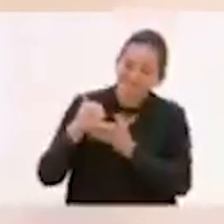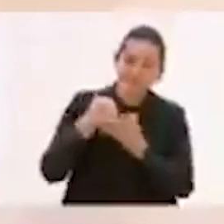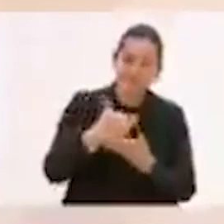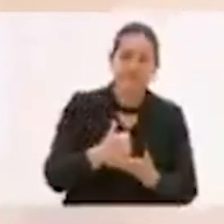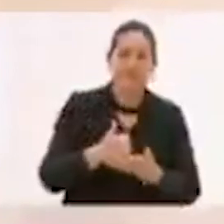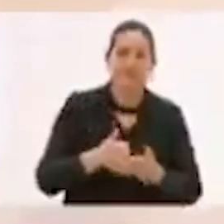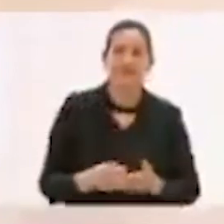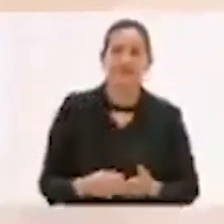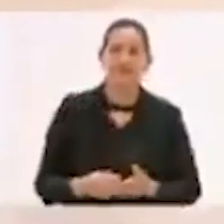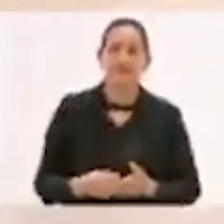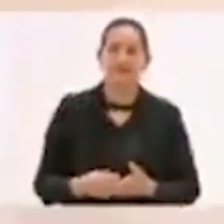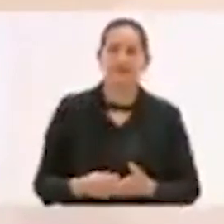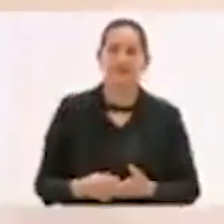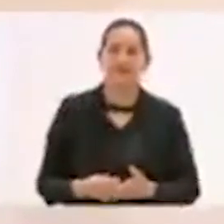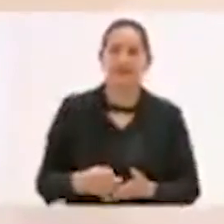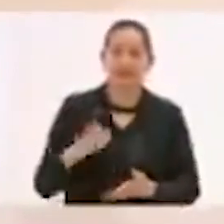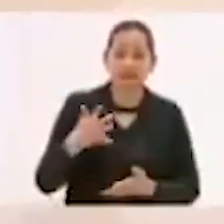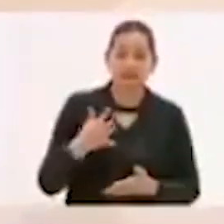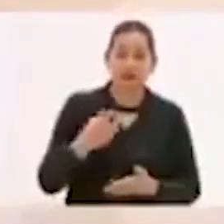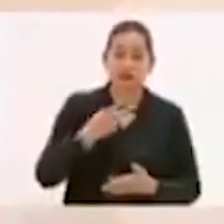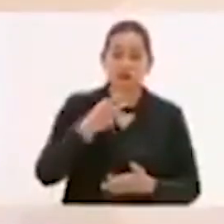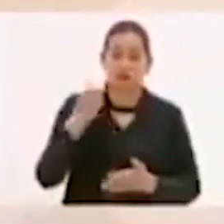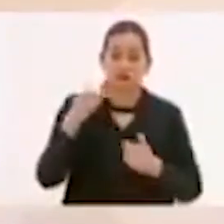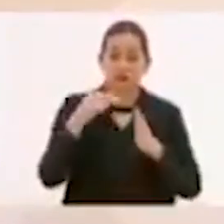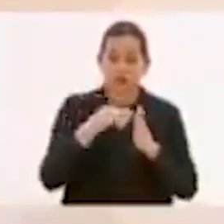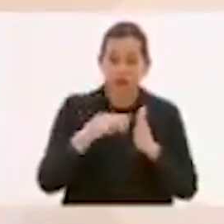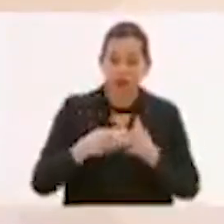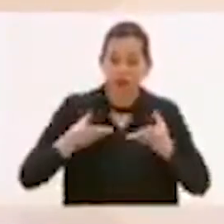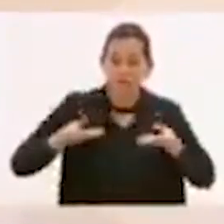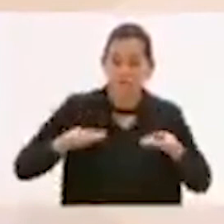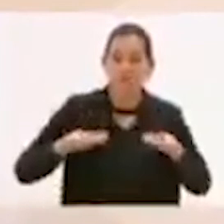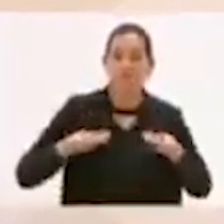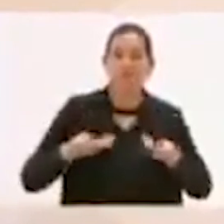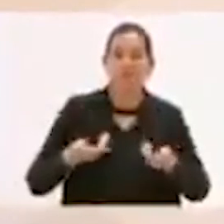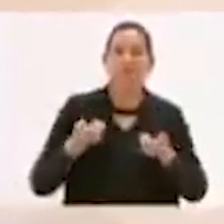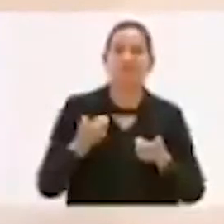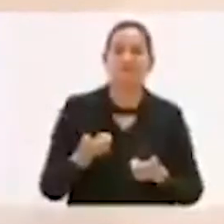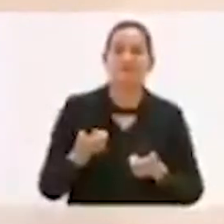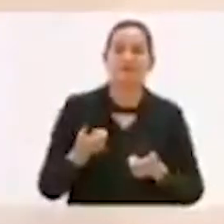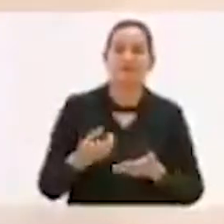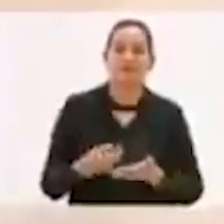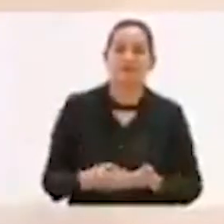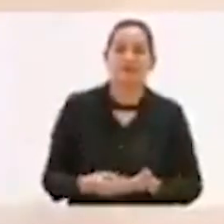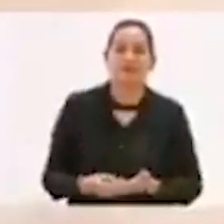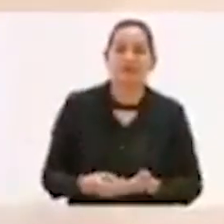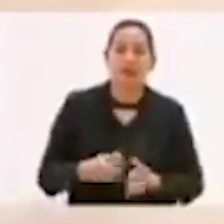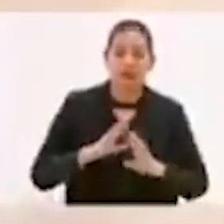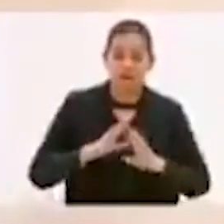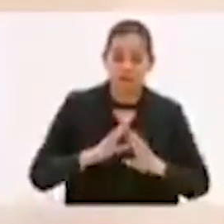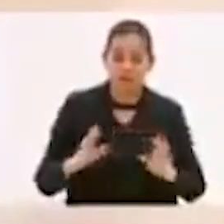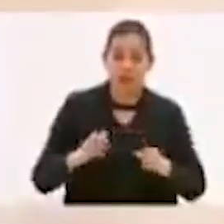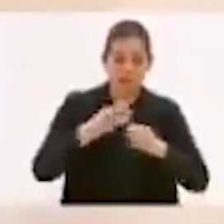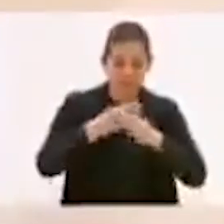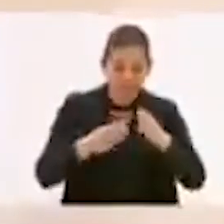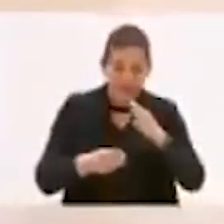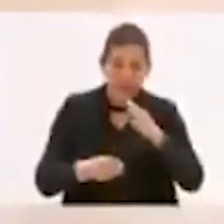Estamos gastando más de 200 millones de pesos. Ya hemos entregado el material suficiente para